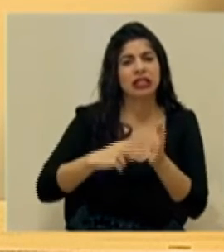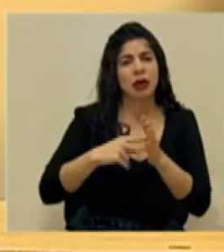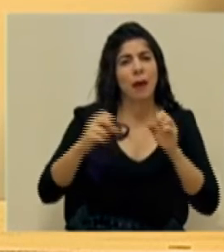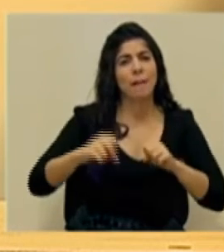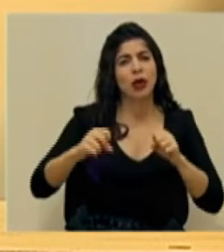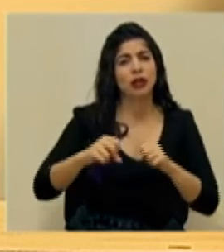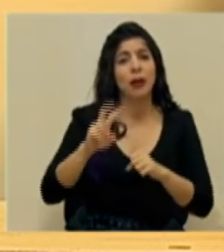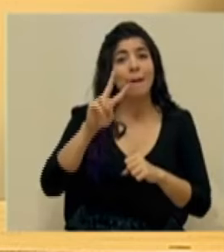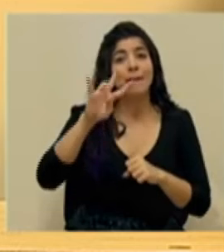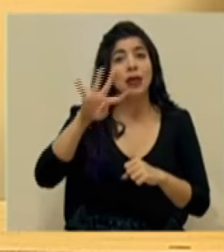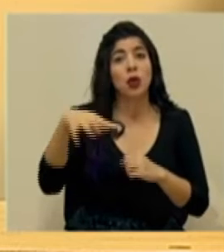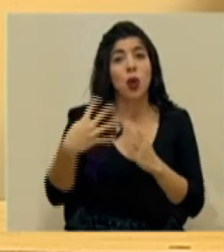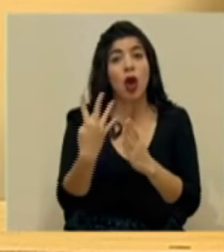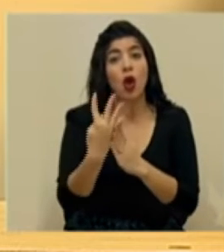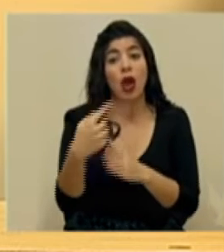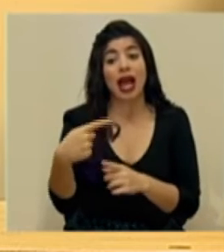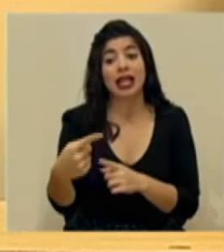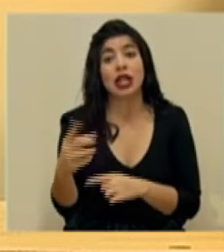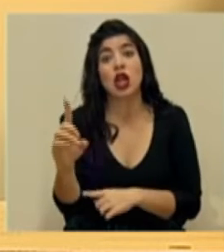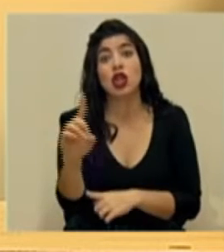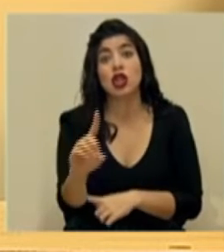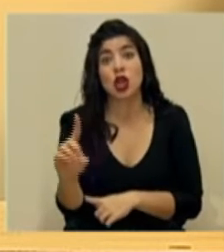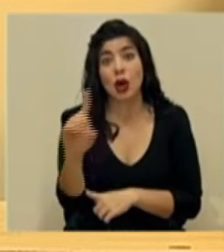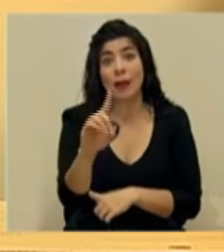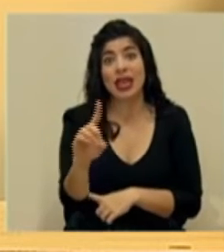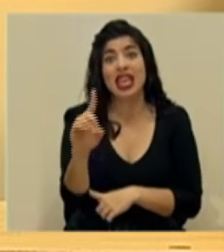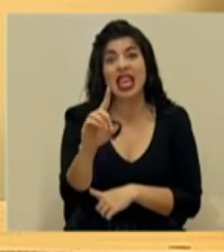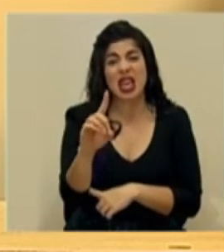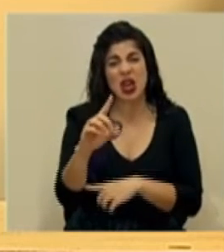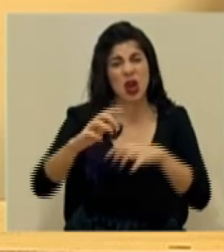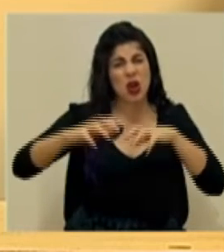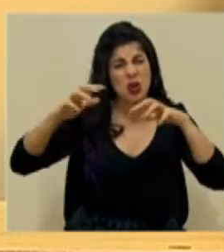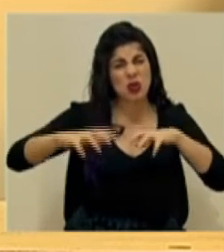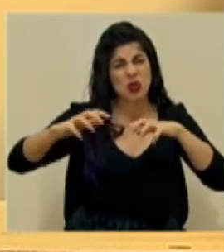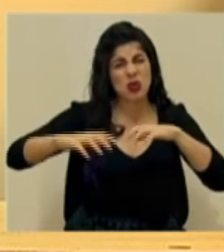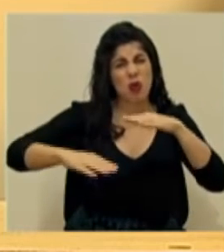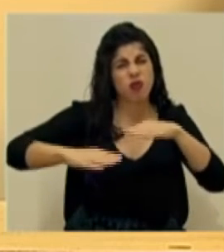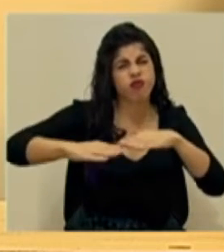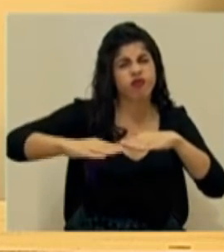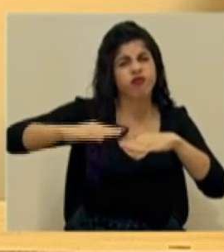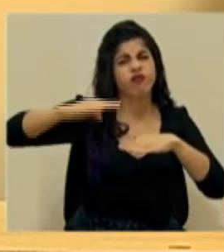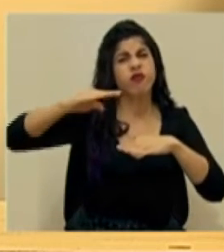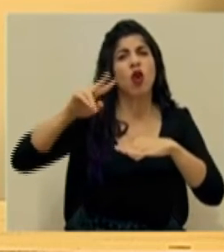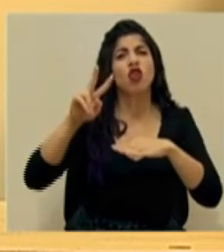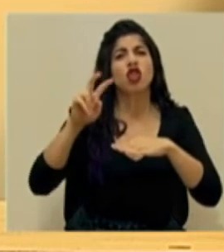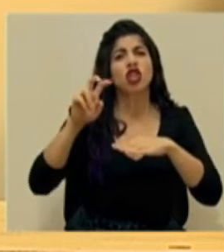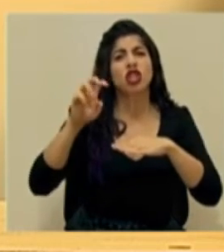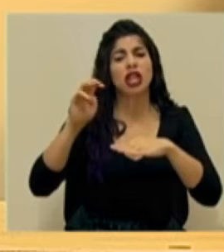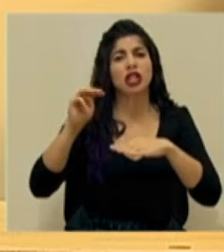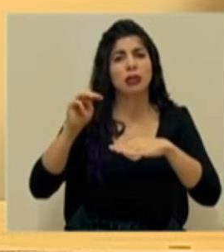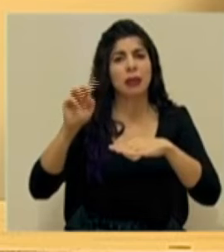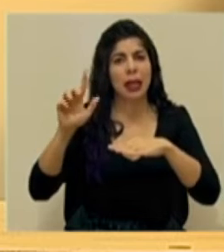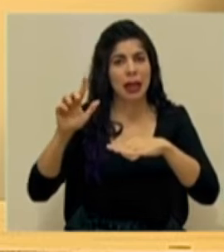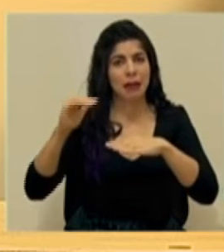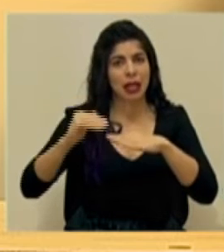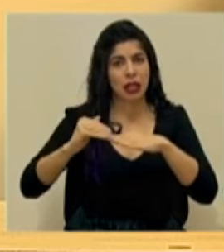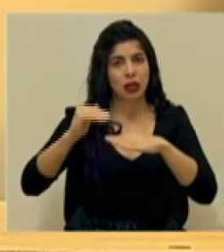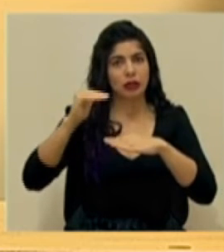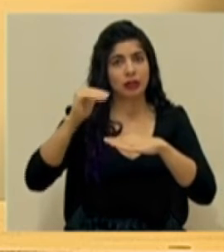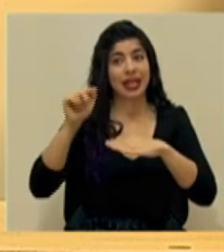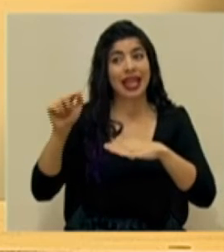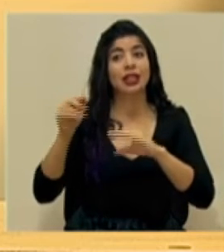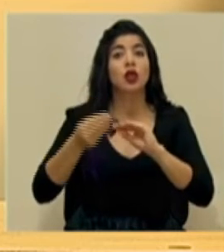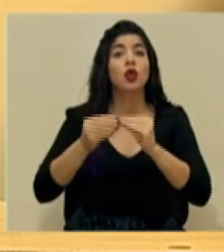24 horas que el día domingo podrían llegar aproximadamente a 200 milímetros. Este sería el número 29 de la